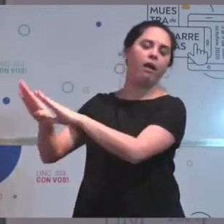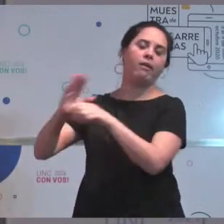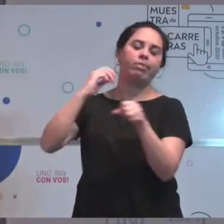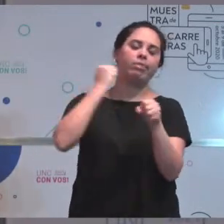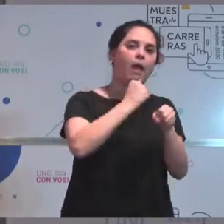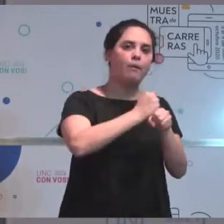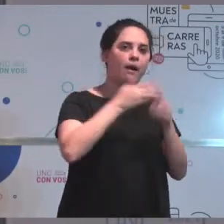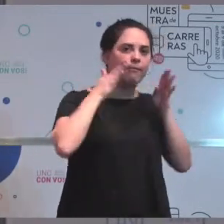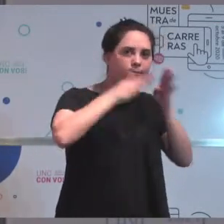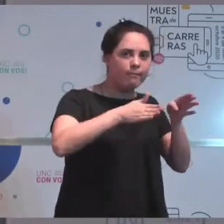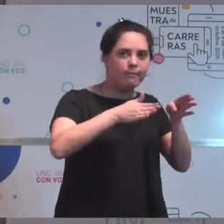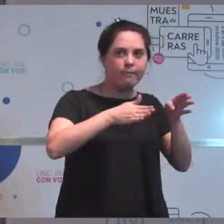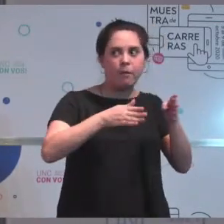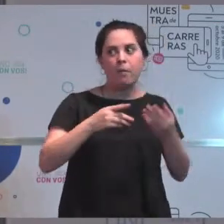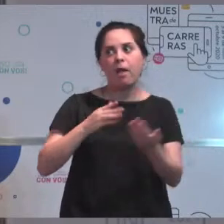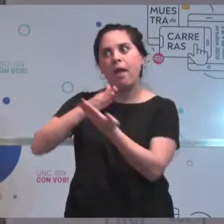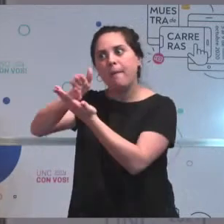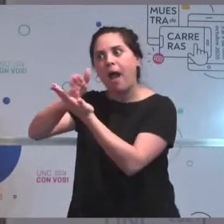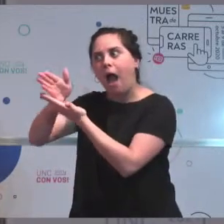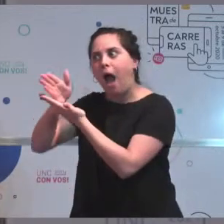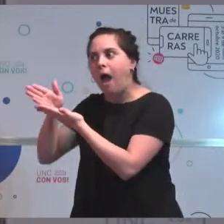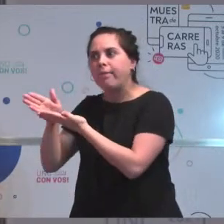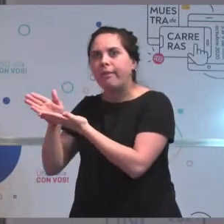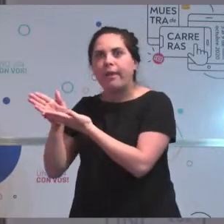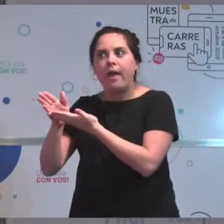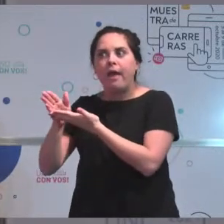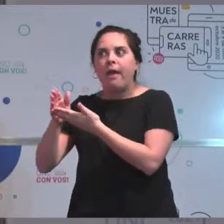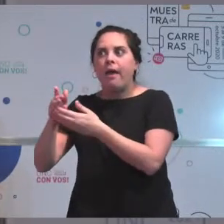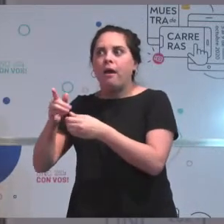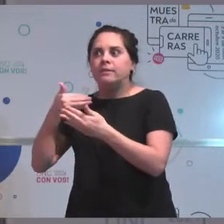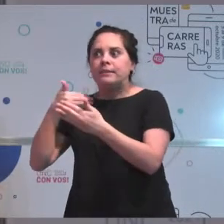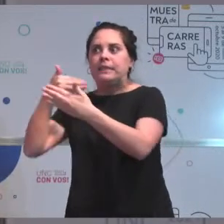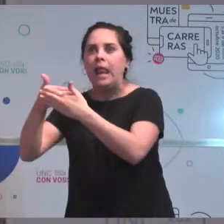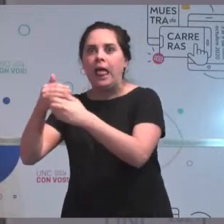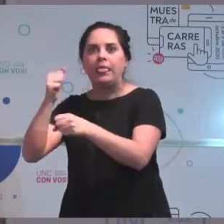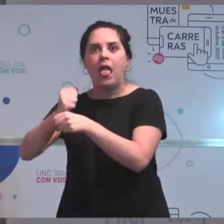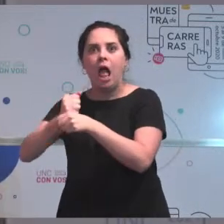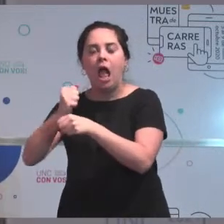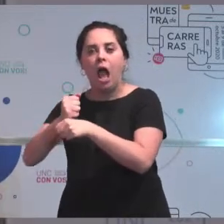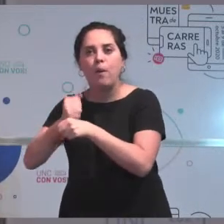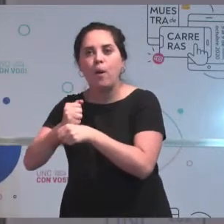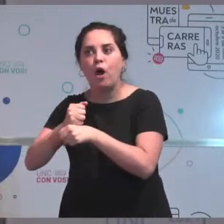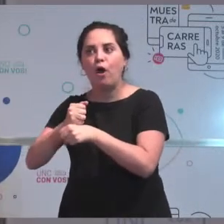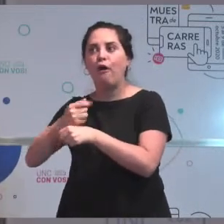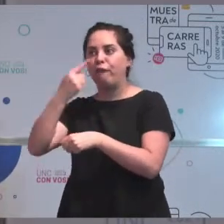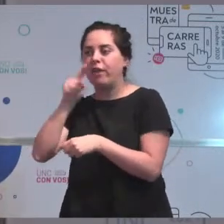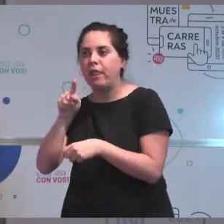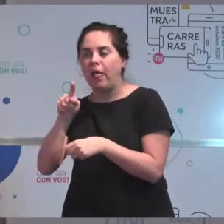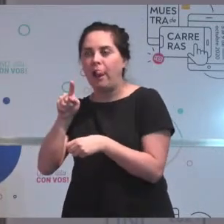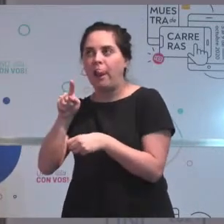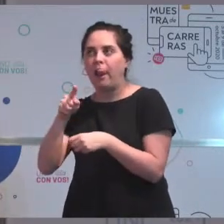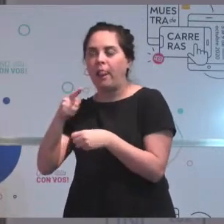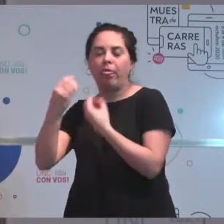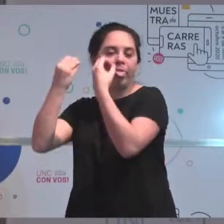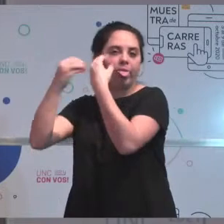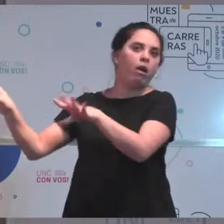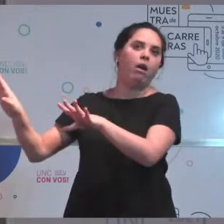por enfrentar el trabajo final. Hay mucha gente que sí, que se distrae o simplemente está